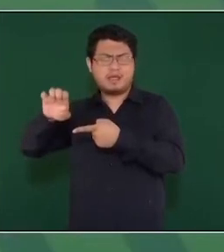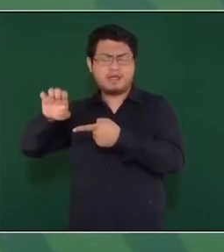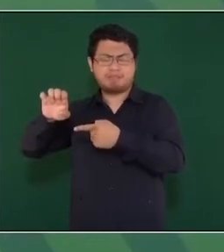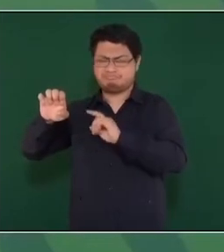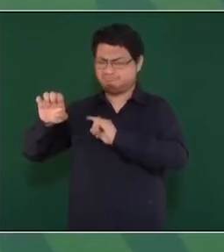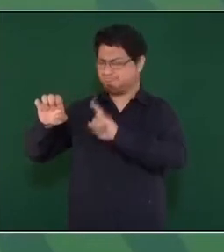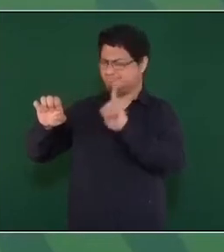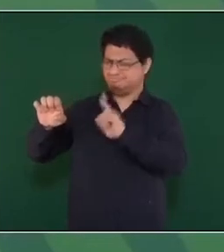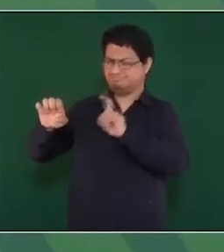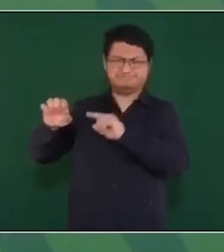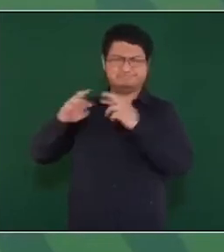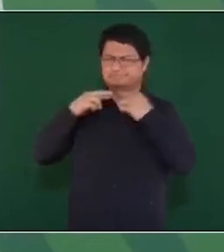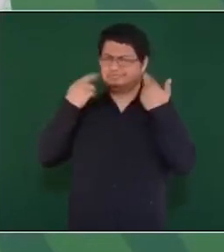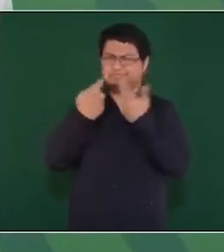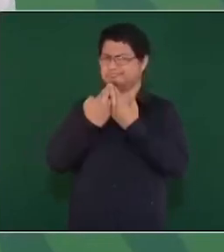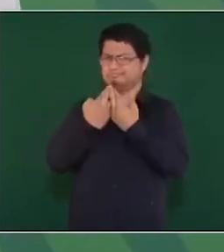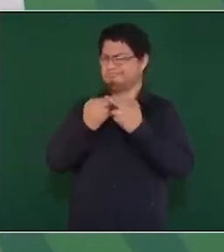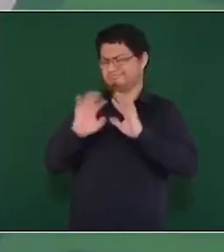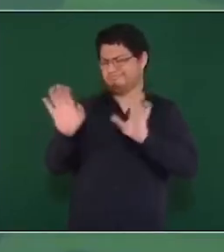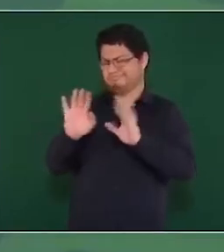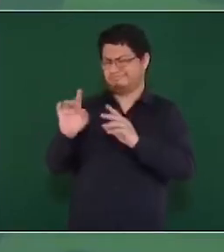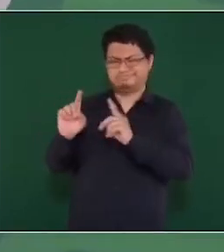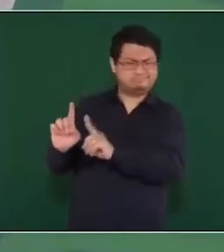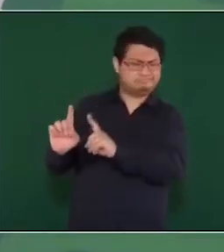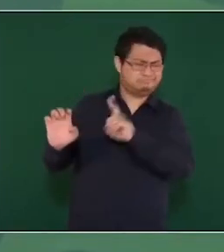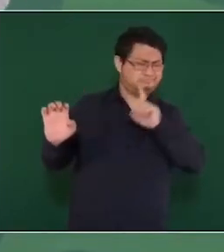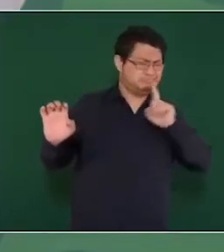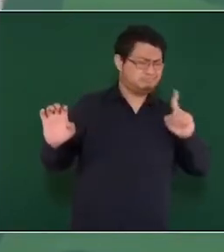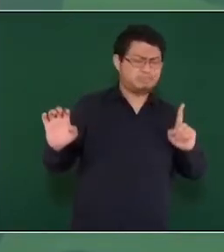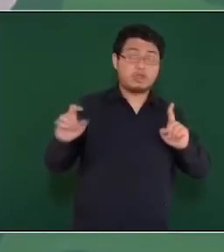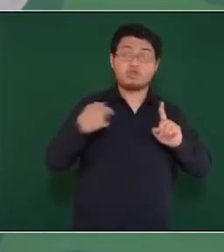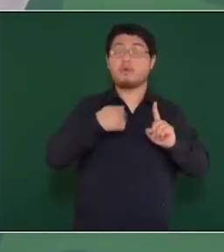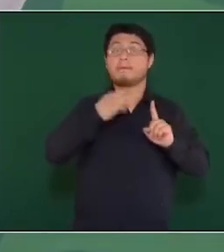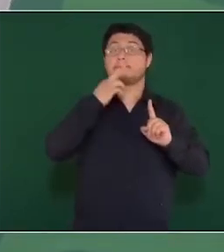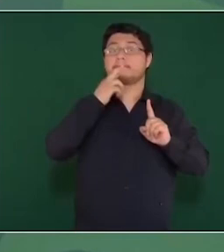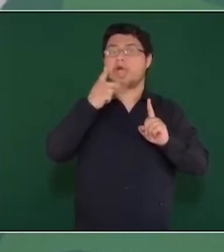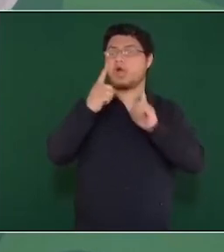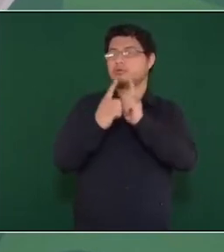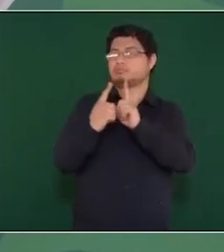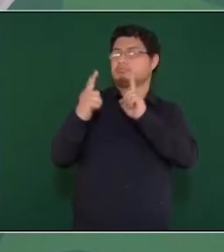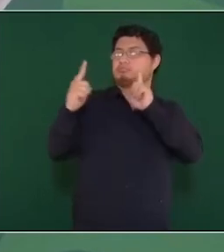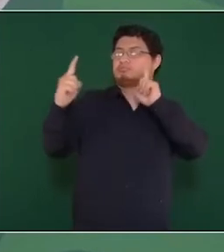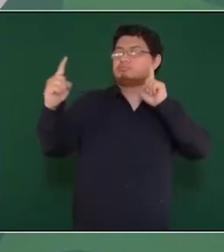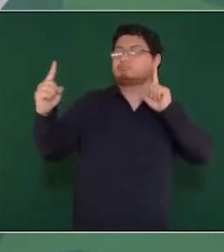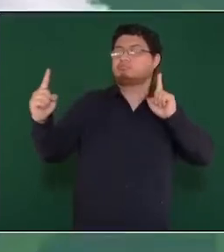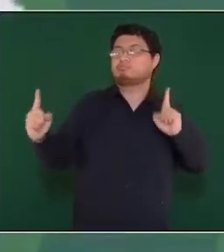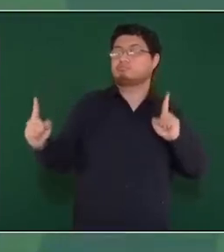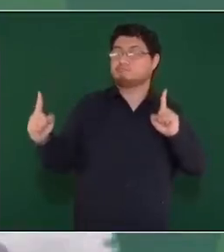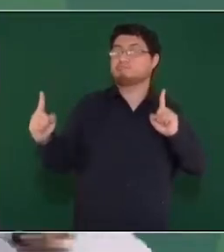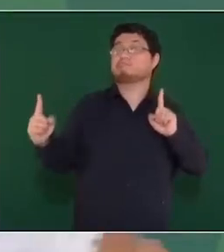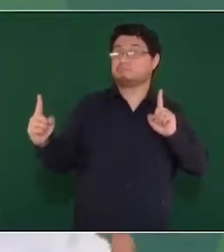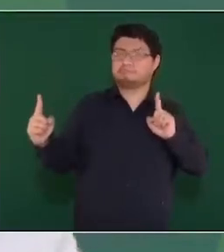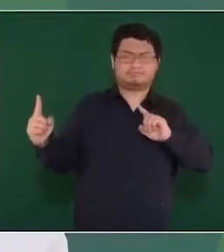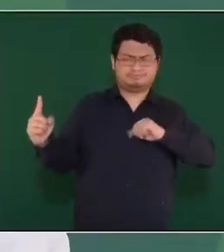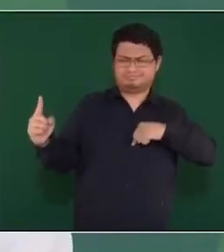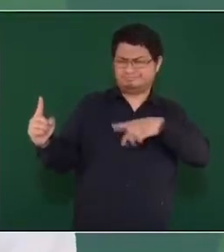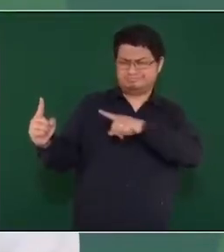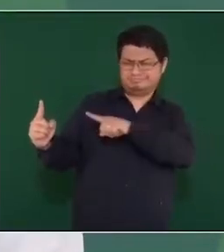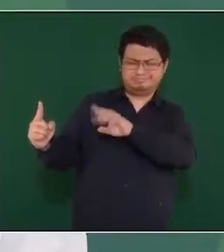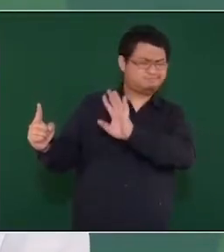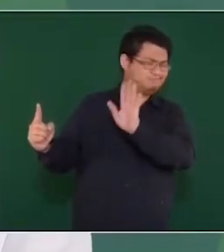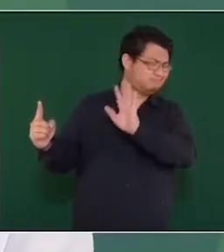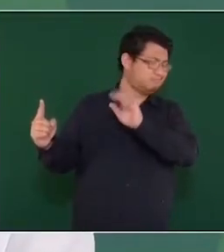Ni siempre procuré mantener distancia con ellos y no creerles